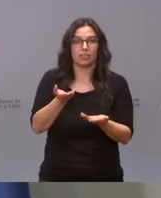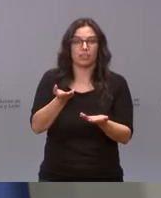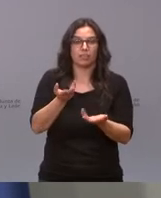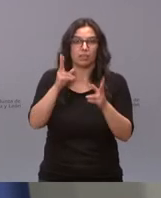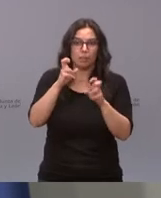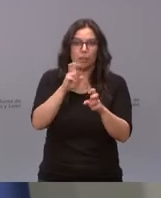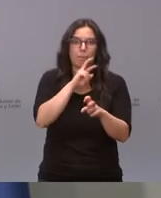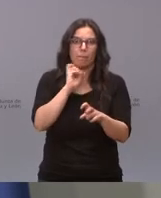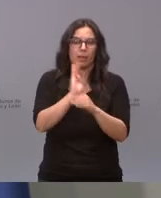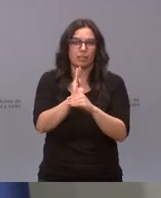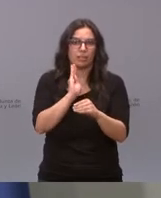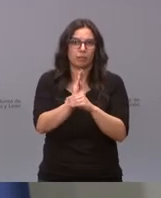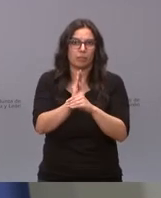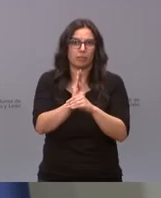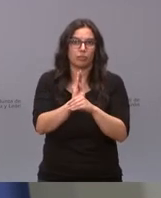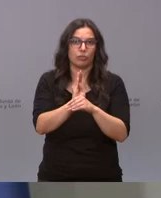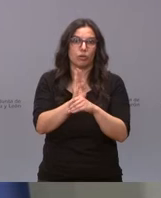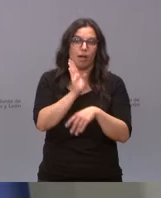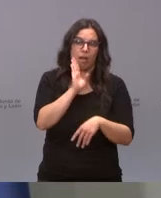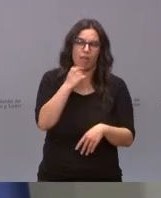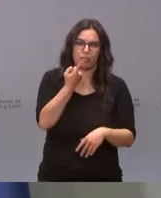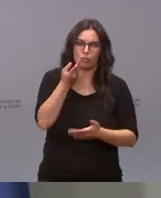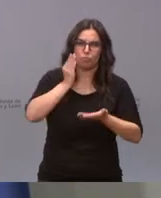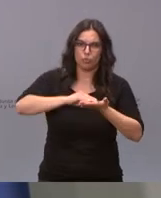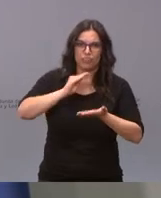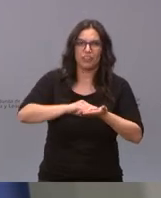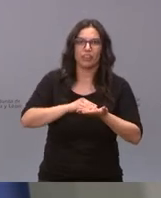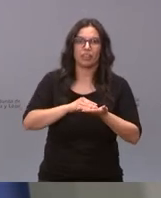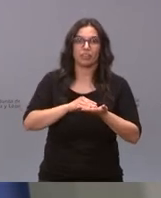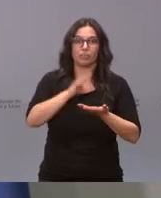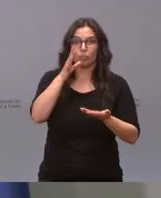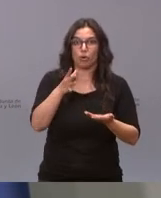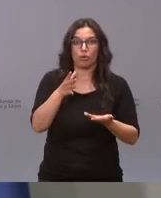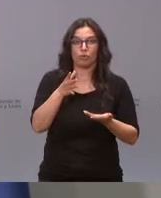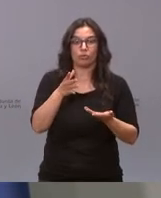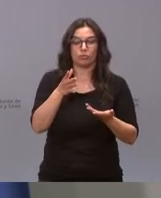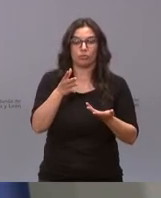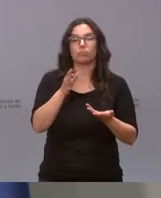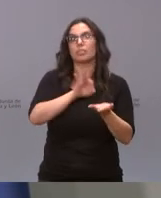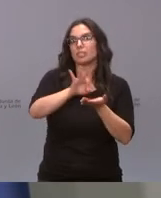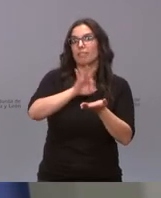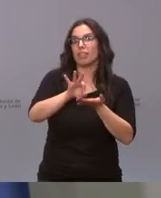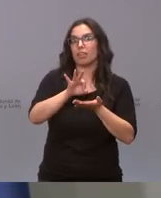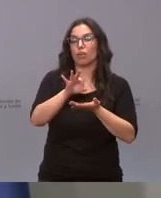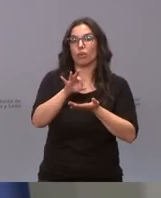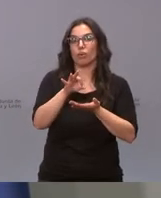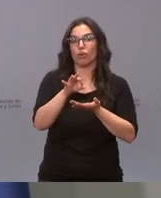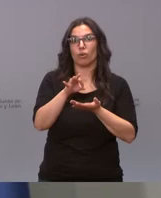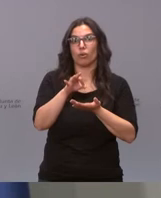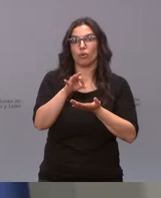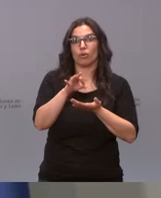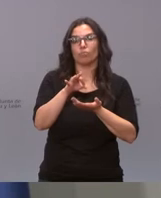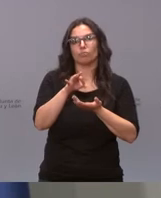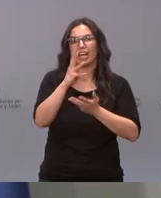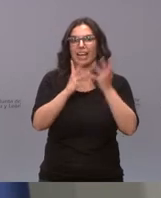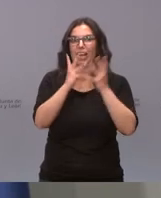mantenimiento como hemos dicho muchas veces de un servicio que se hace por kilómetro cuadrado